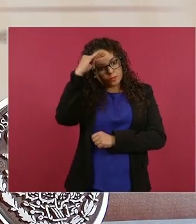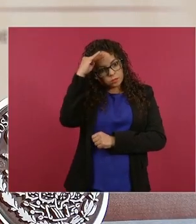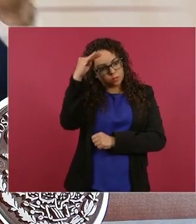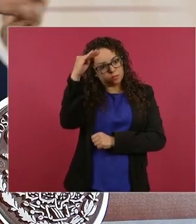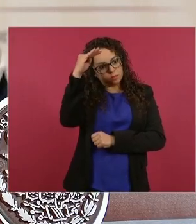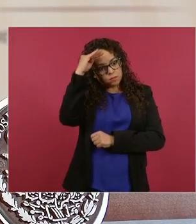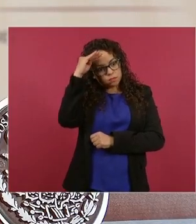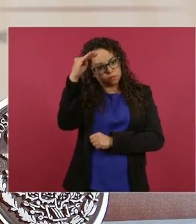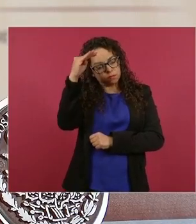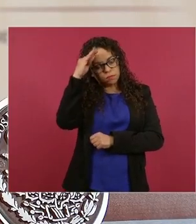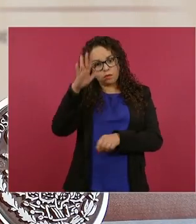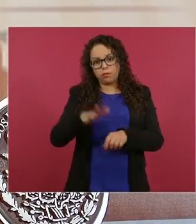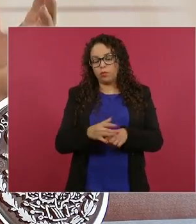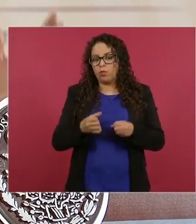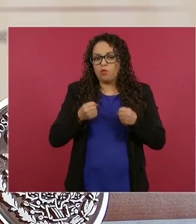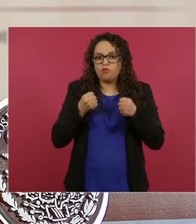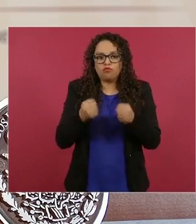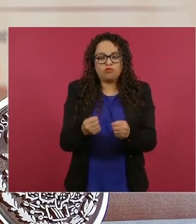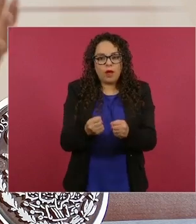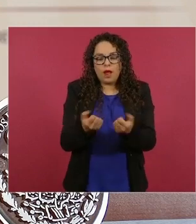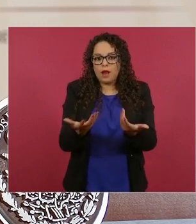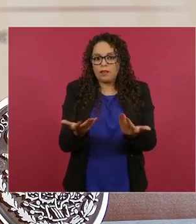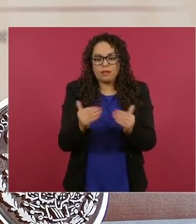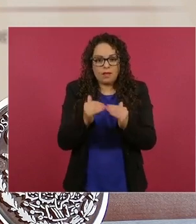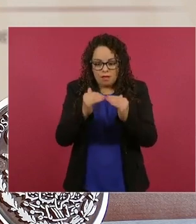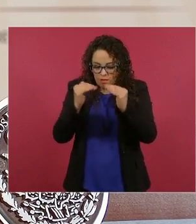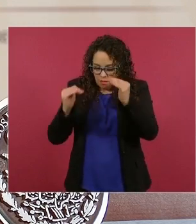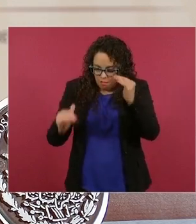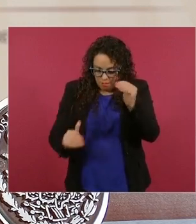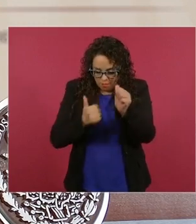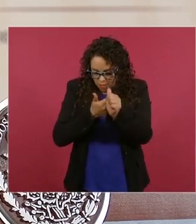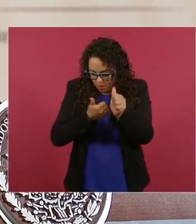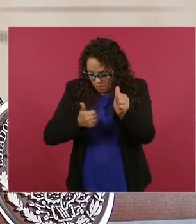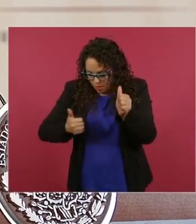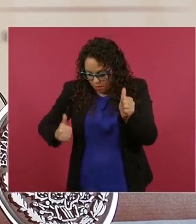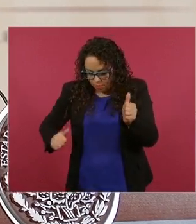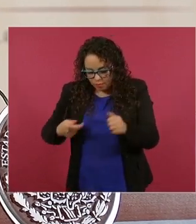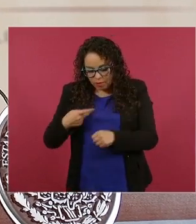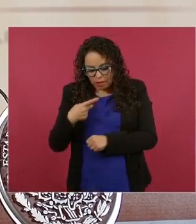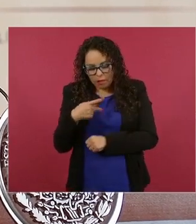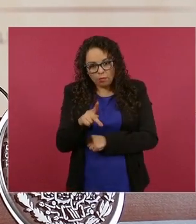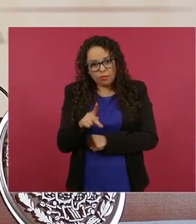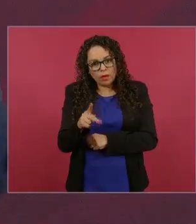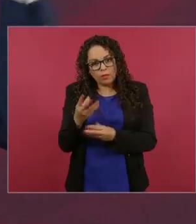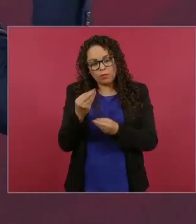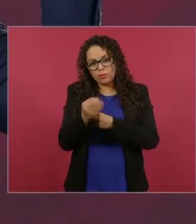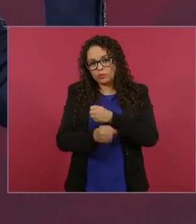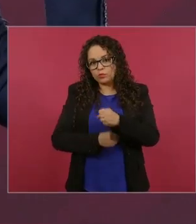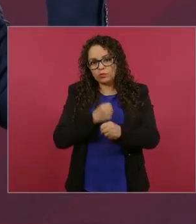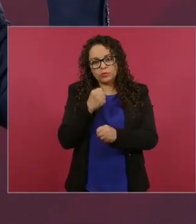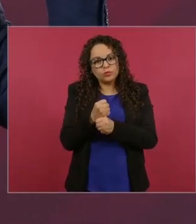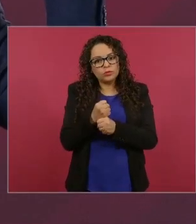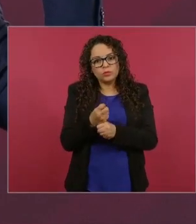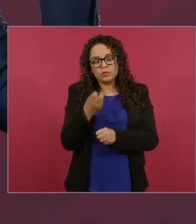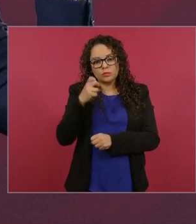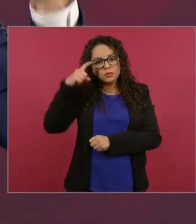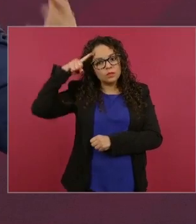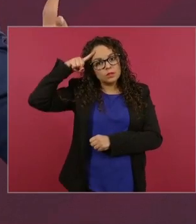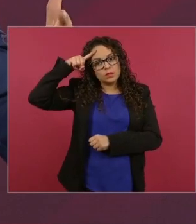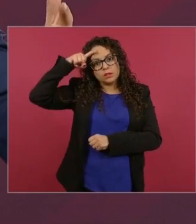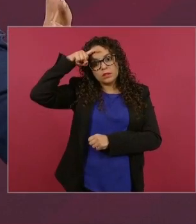de la desigualdad de México pero la desigualdad que llegó a haber en el periodo neoliberal fue muchísimo